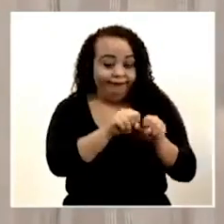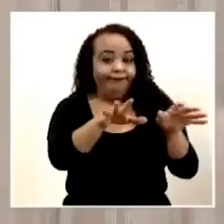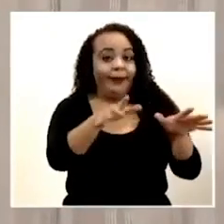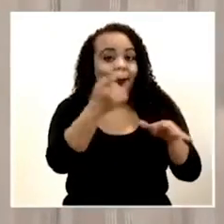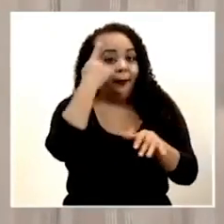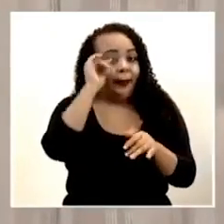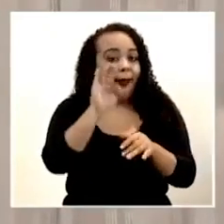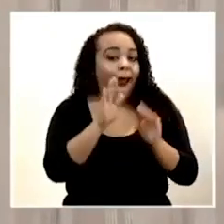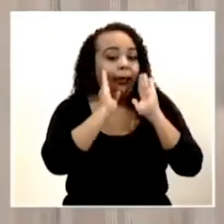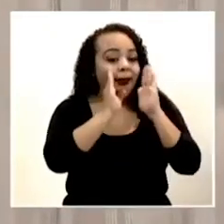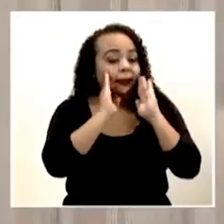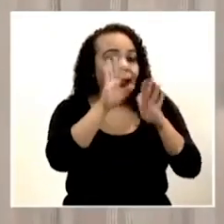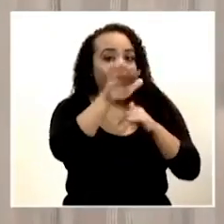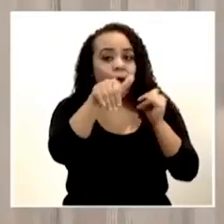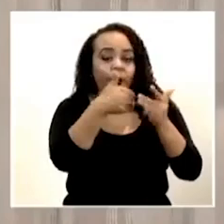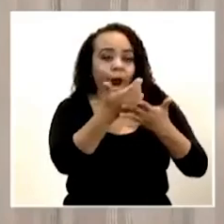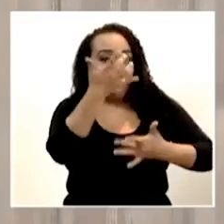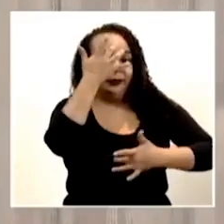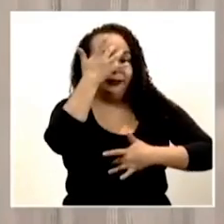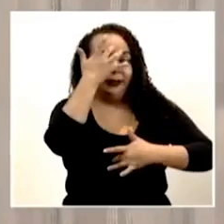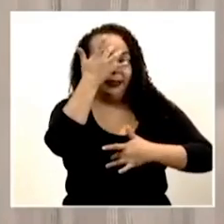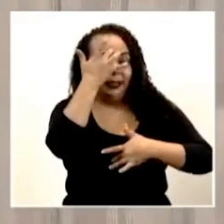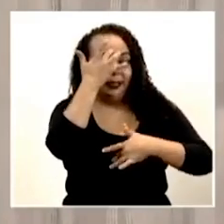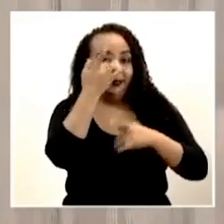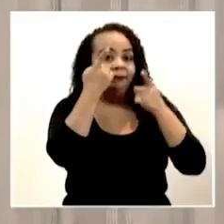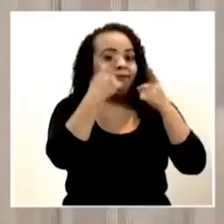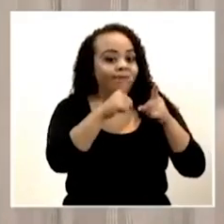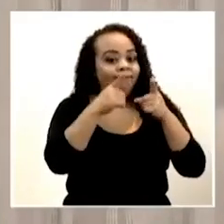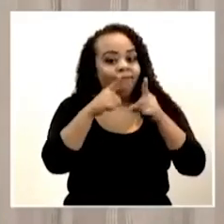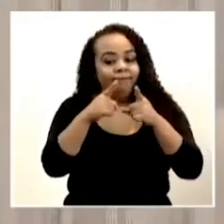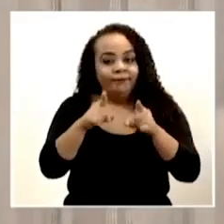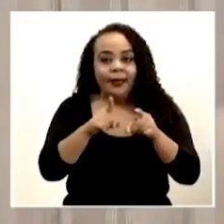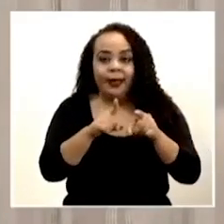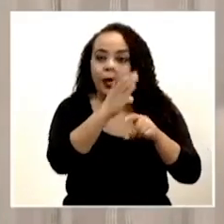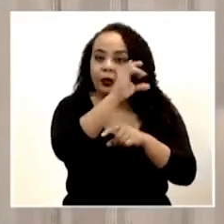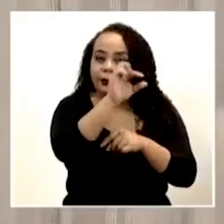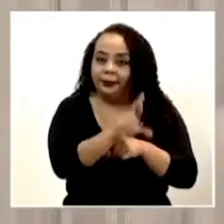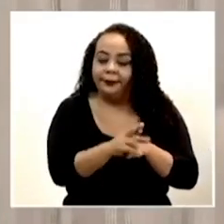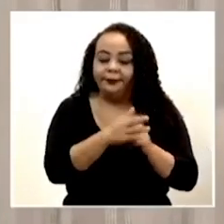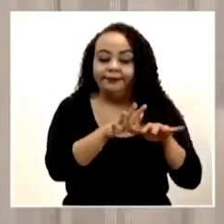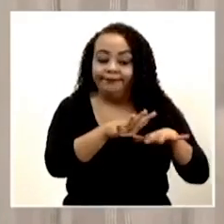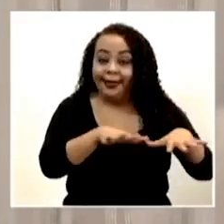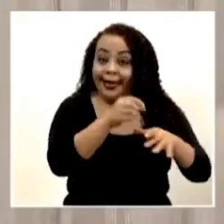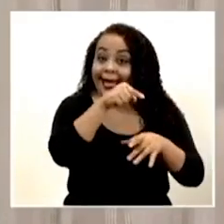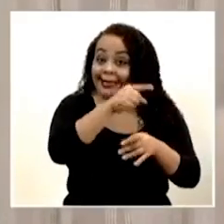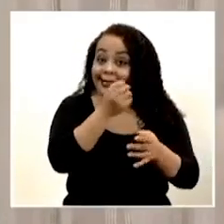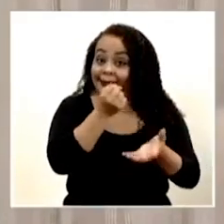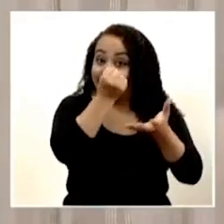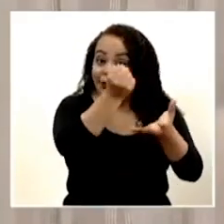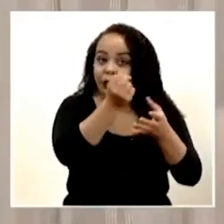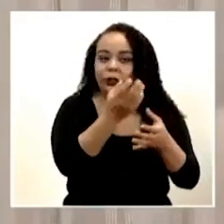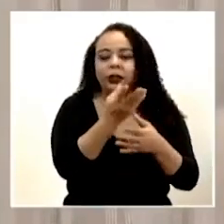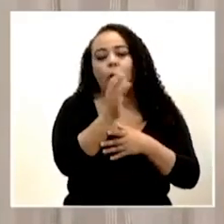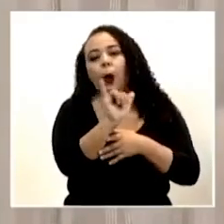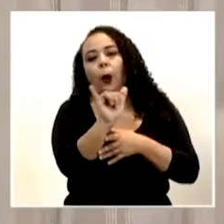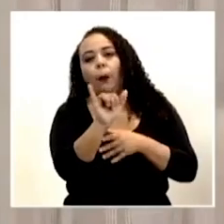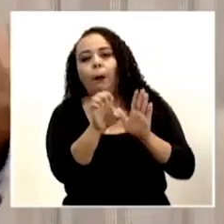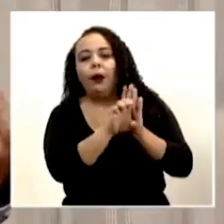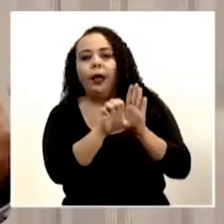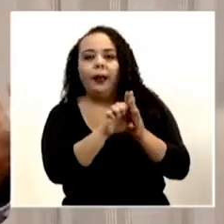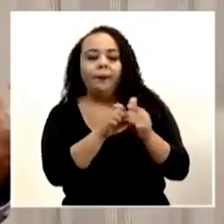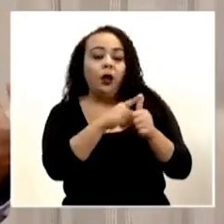a todos los pacientes que se van presentando a nivel nacional. Esas inversiones incluyen, por ejemplo, la